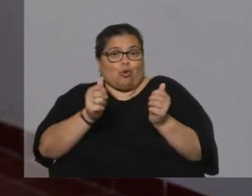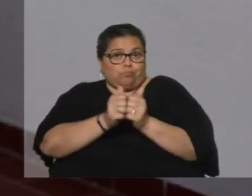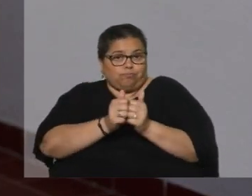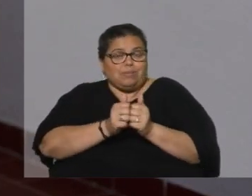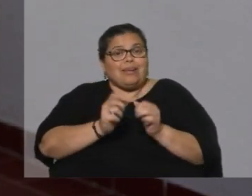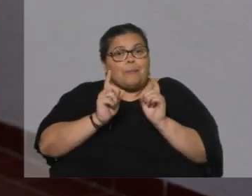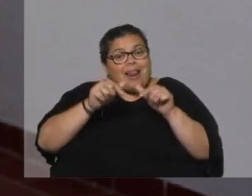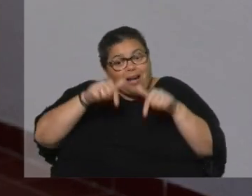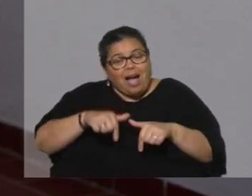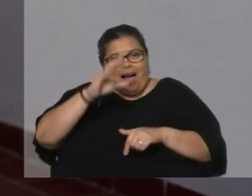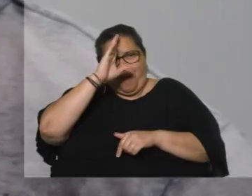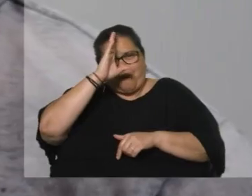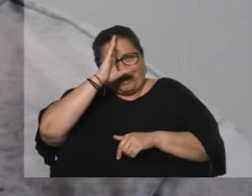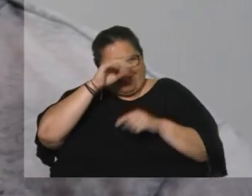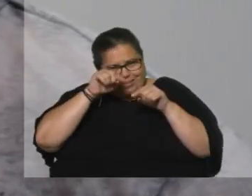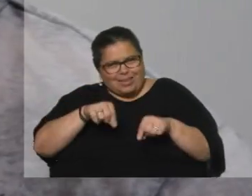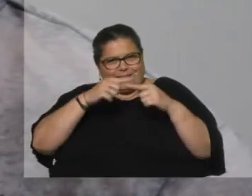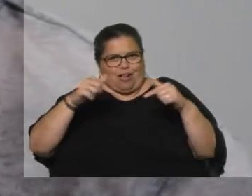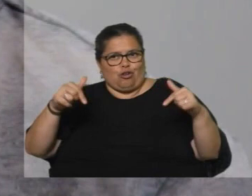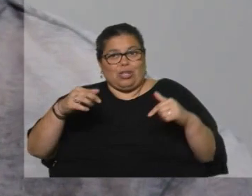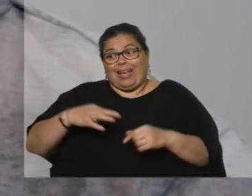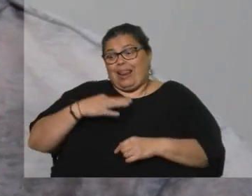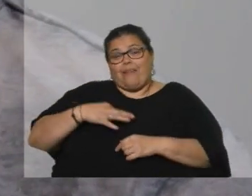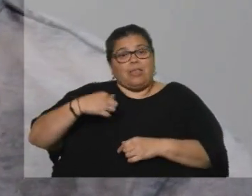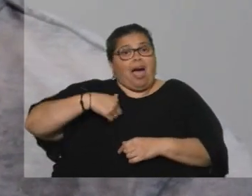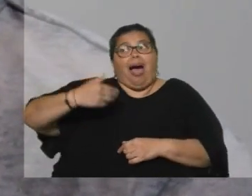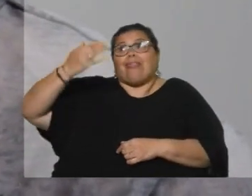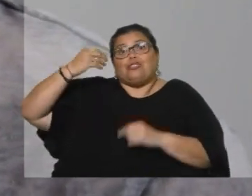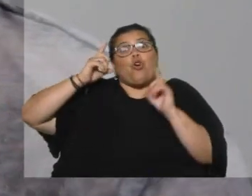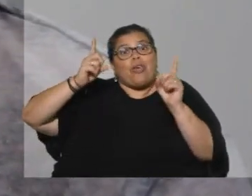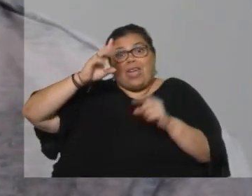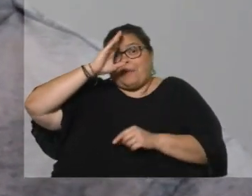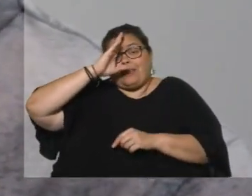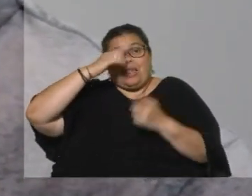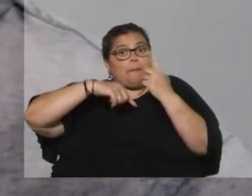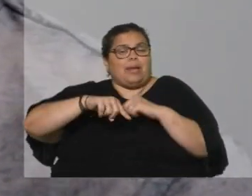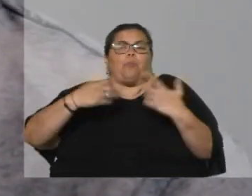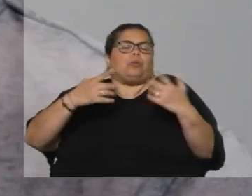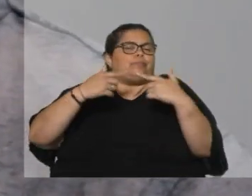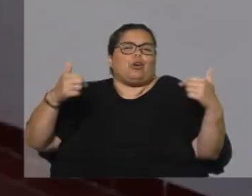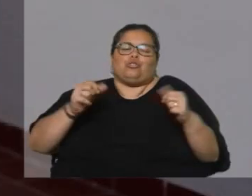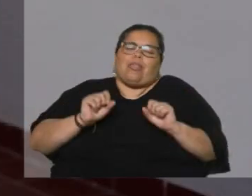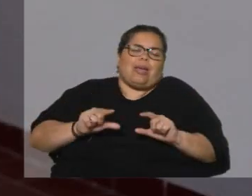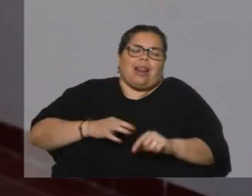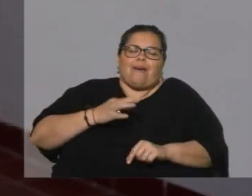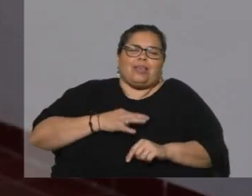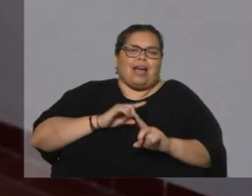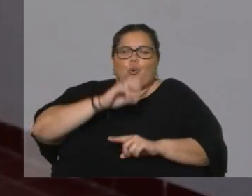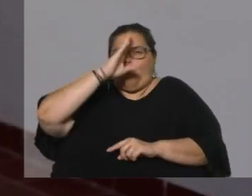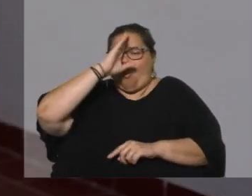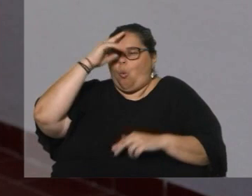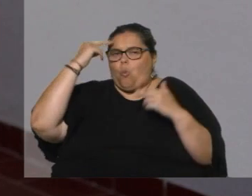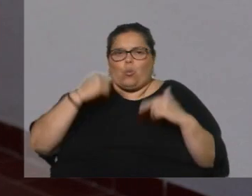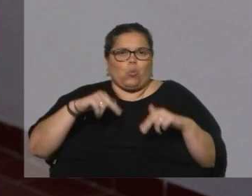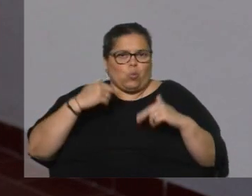Acá aprendes esas cosas que en la vida uno tenía que haber aprendido y que no las aprendió por circunstancias de la vida. Y como te digo, te repito